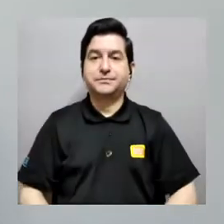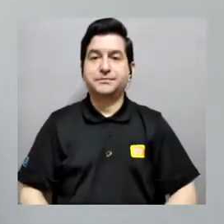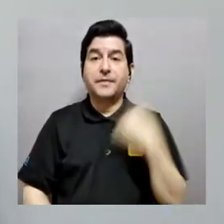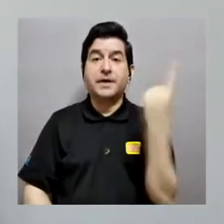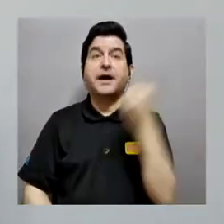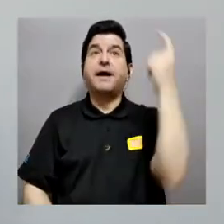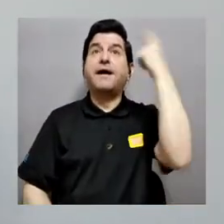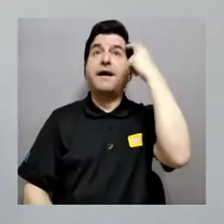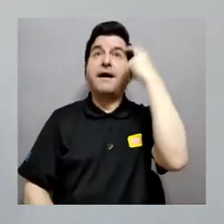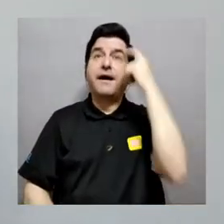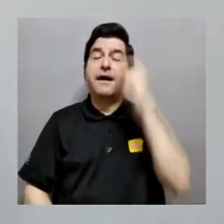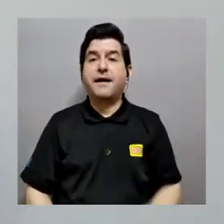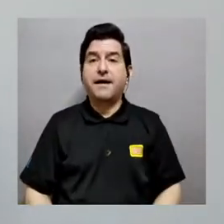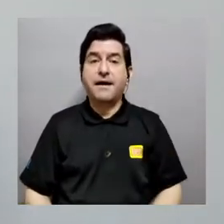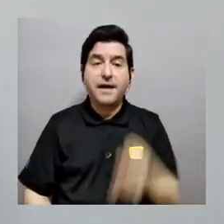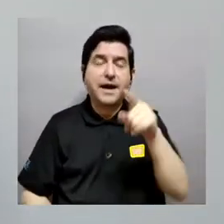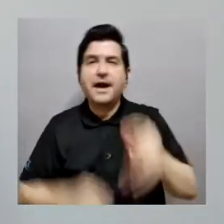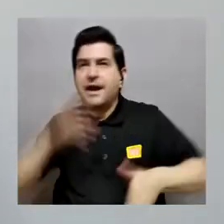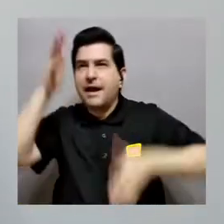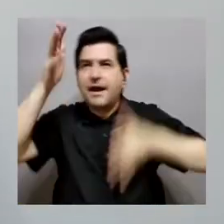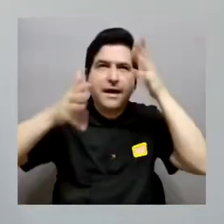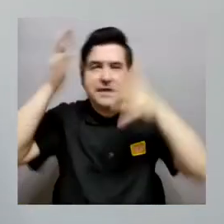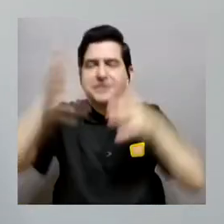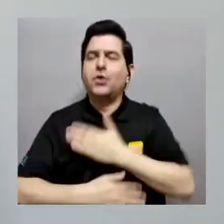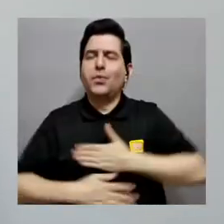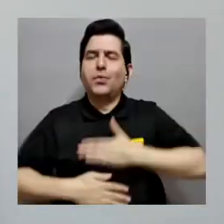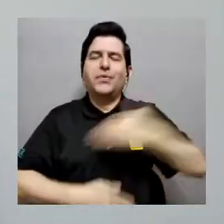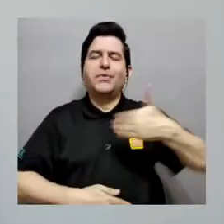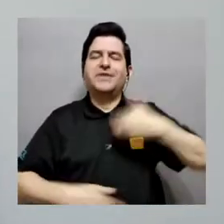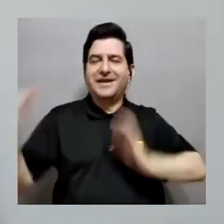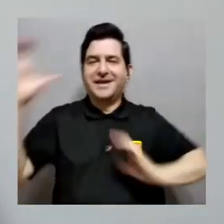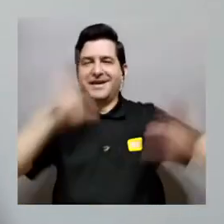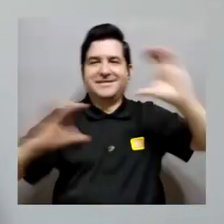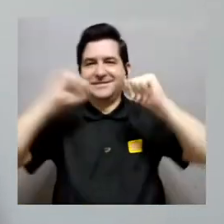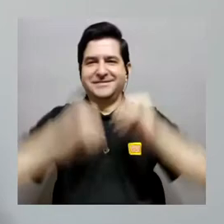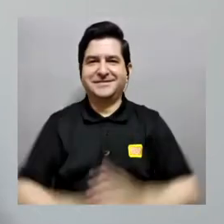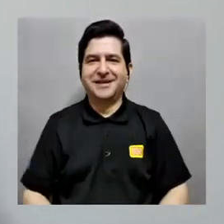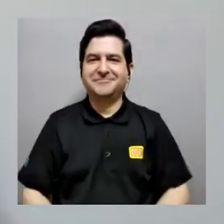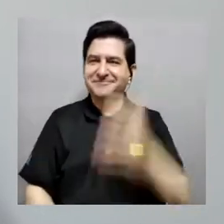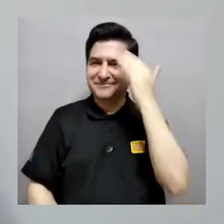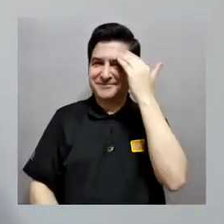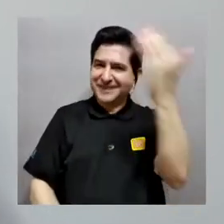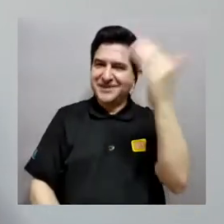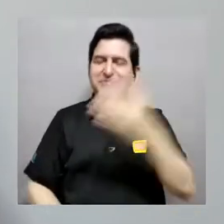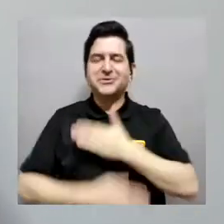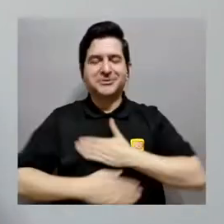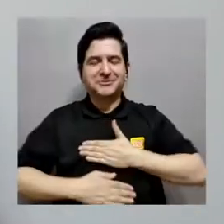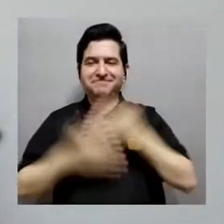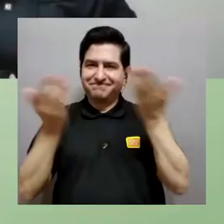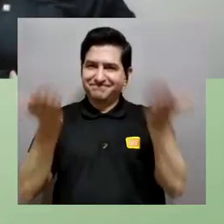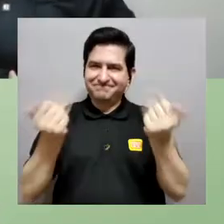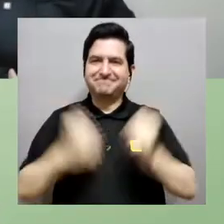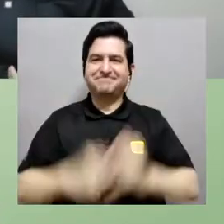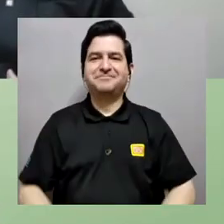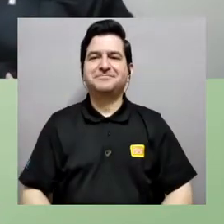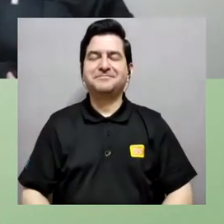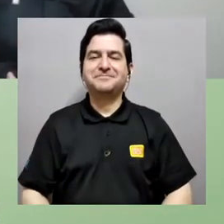Siempre pensando en la pasión, creatividad y diversión que poseen las ciencias. Saludos y disfruten.